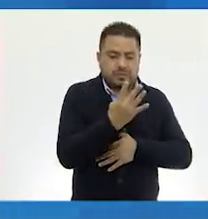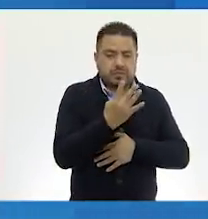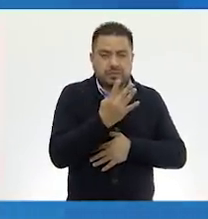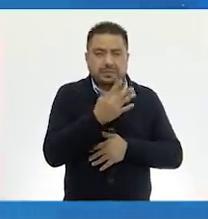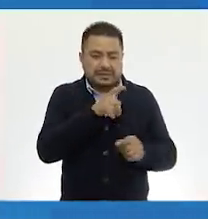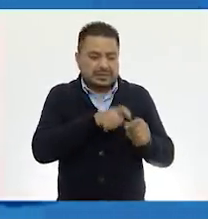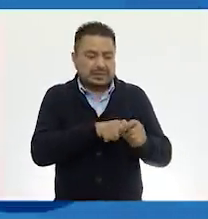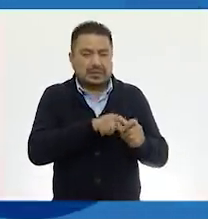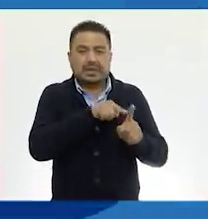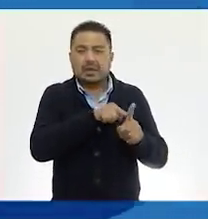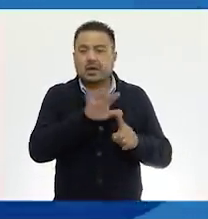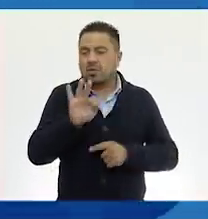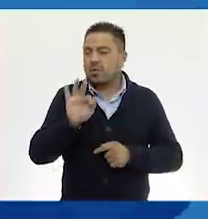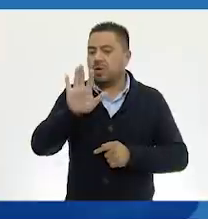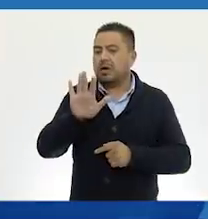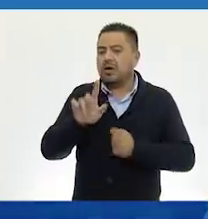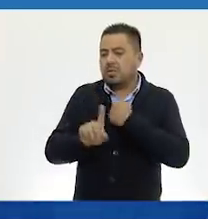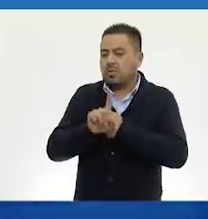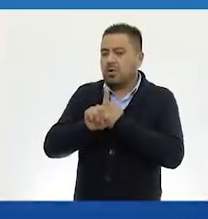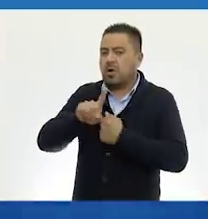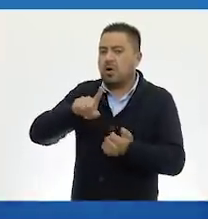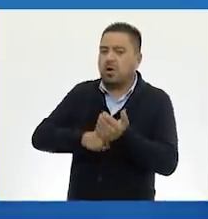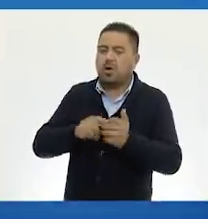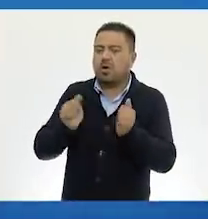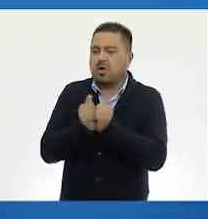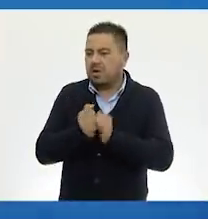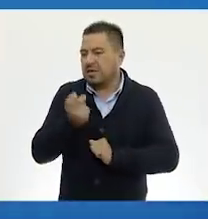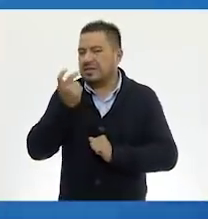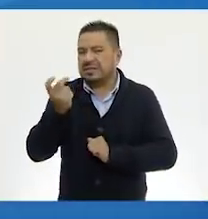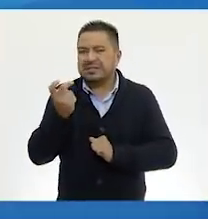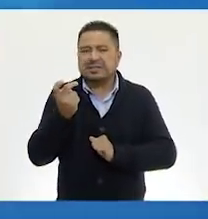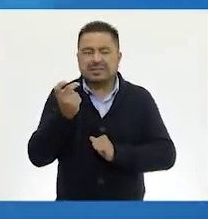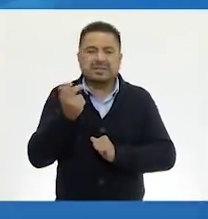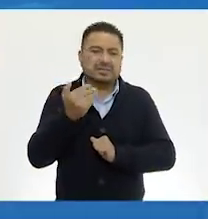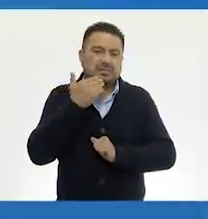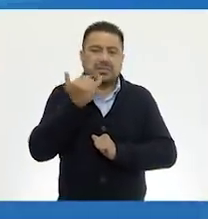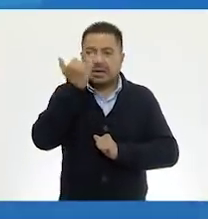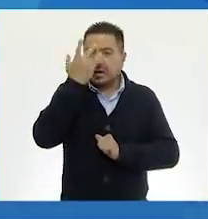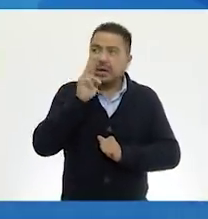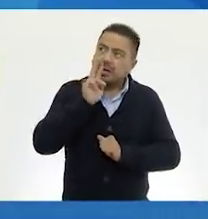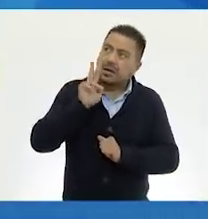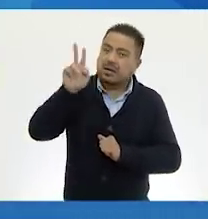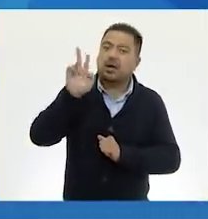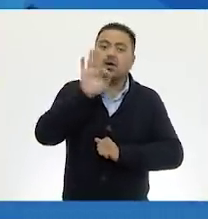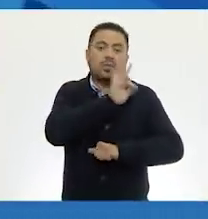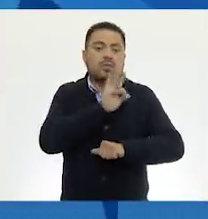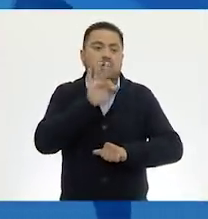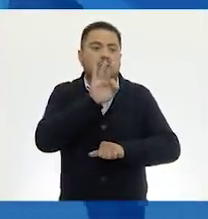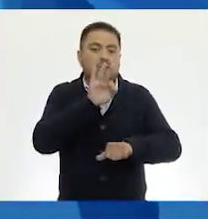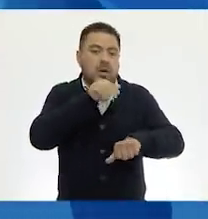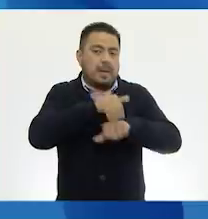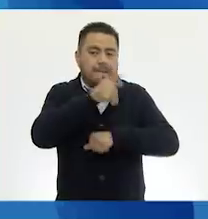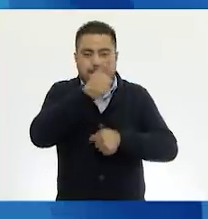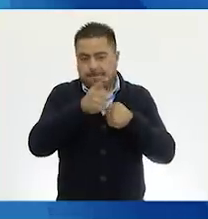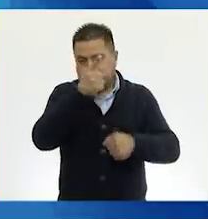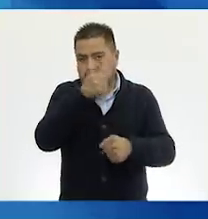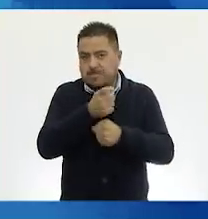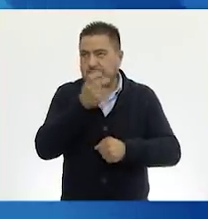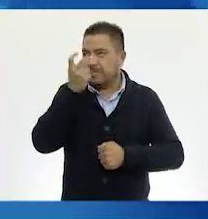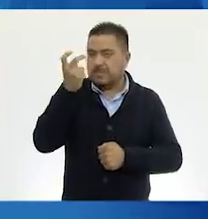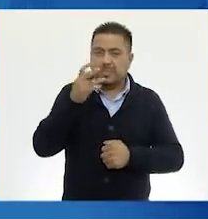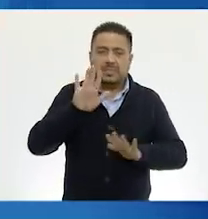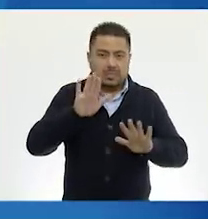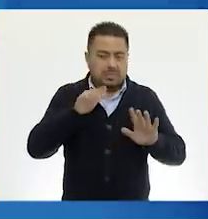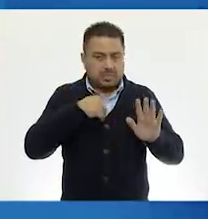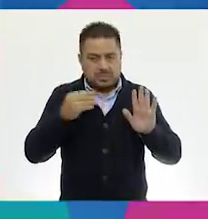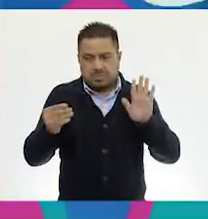instrucciones y en la cuarenta y cinco tenemos los problemas con estas. Ahí estamos viendo en pantalla. Podemos ver el primer problema. Muy bien. Yo